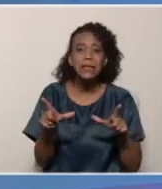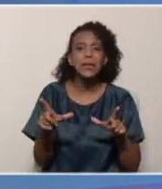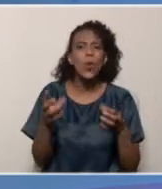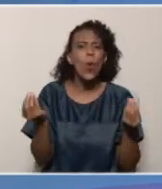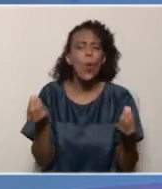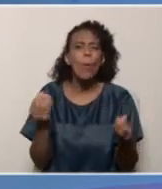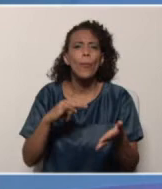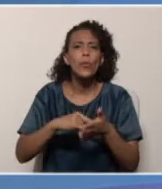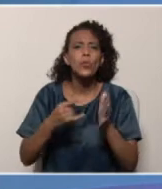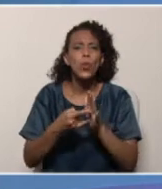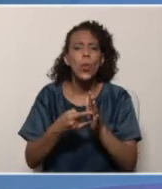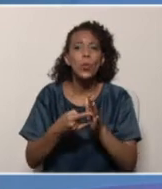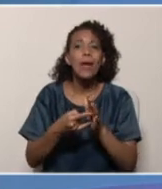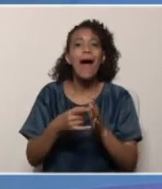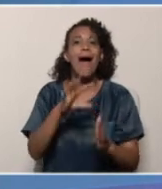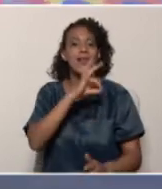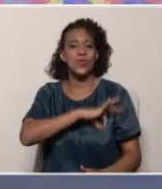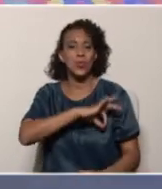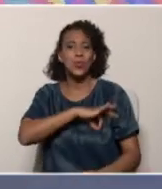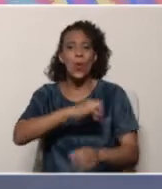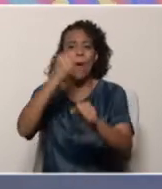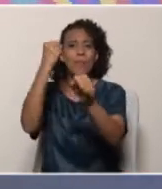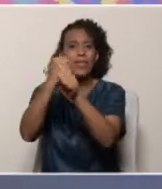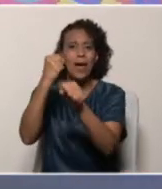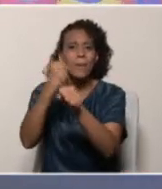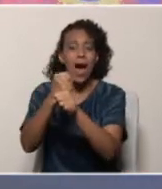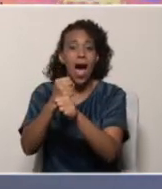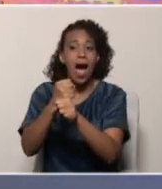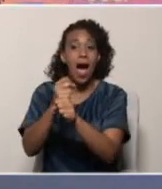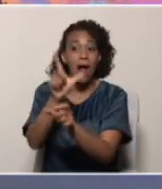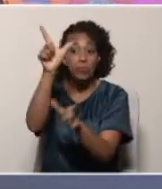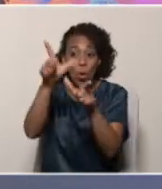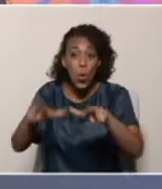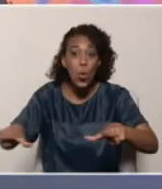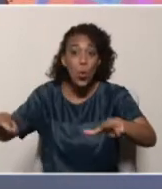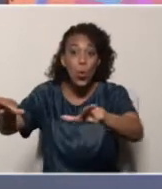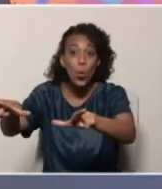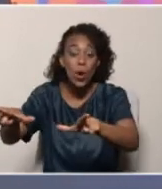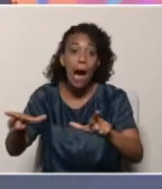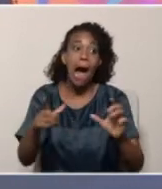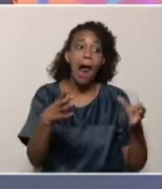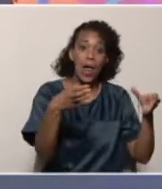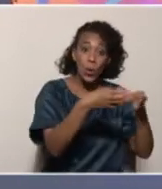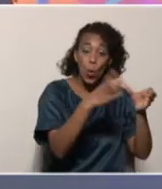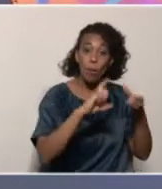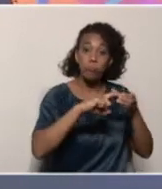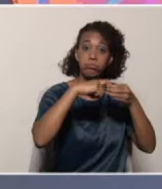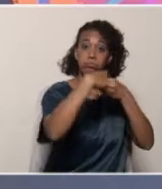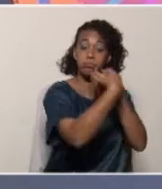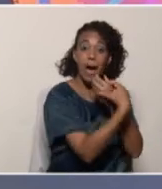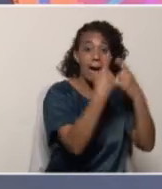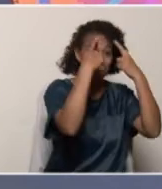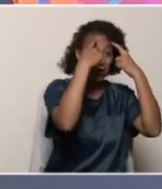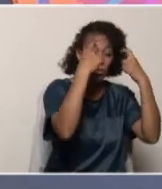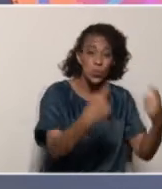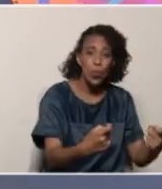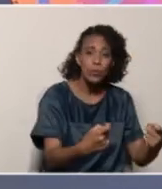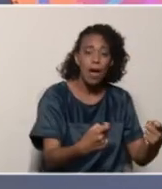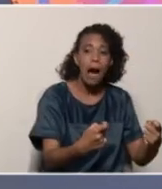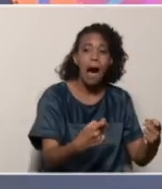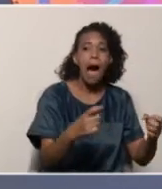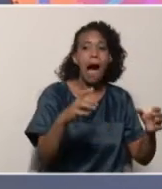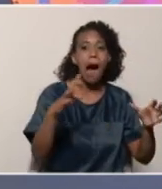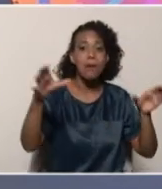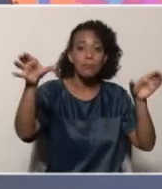como el socio laboral, en donde el trabajo del equipo interdisciplinario a través de la articulación